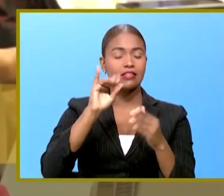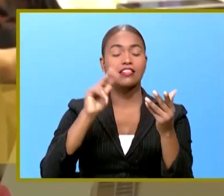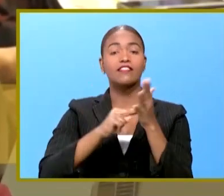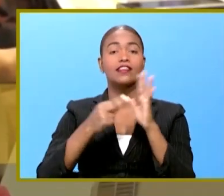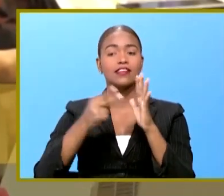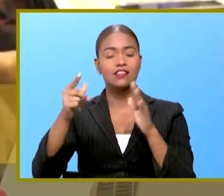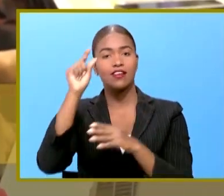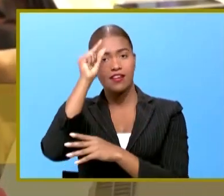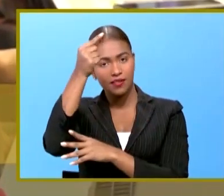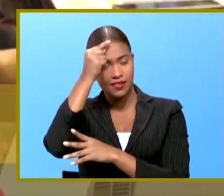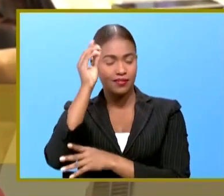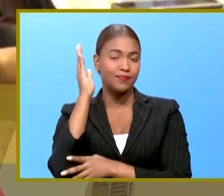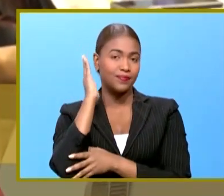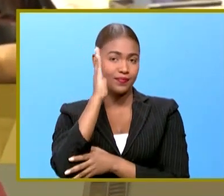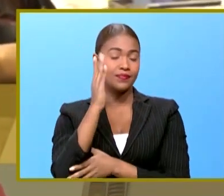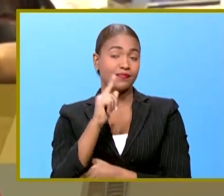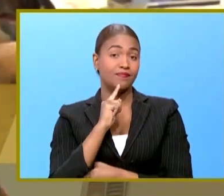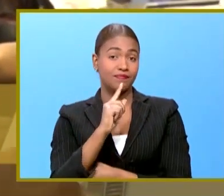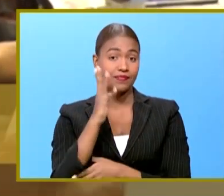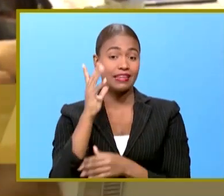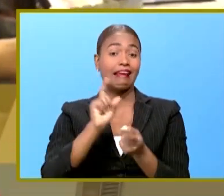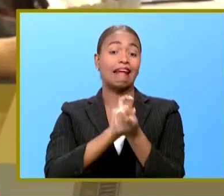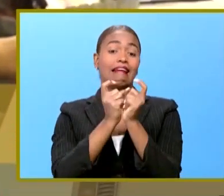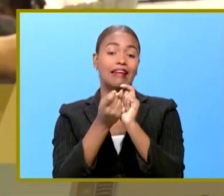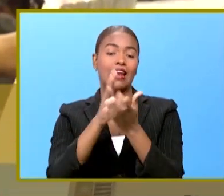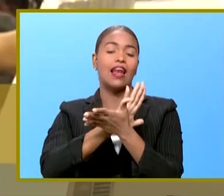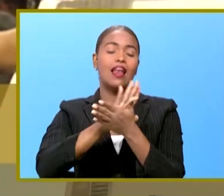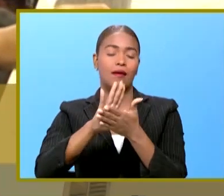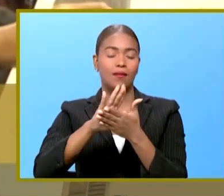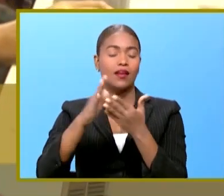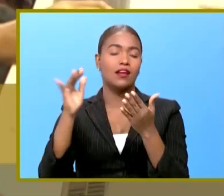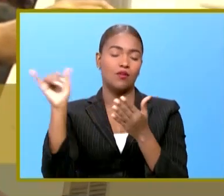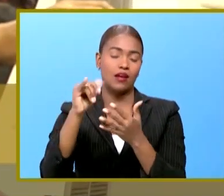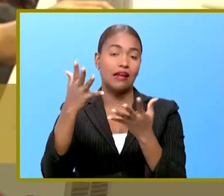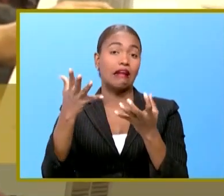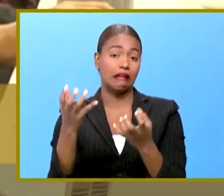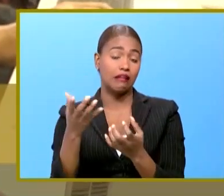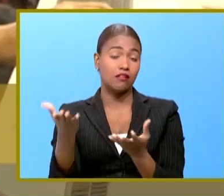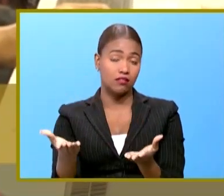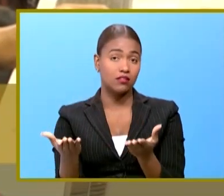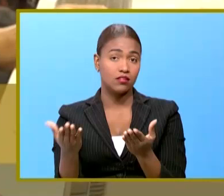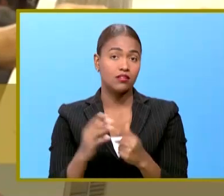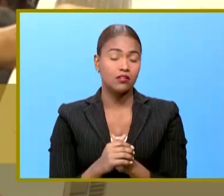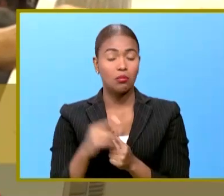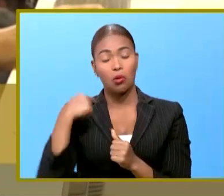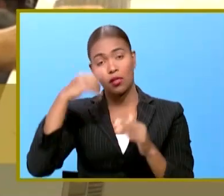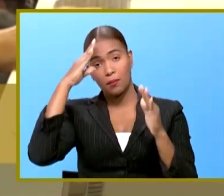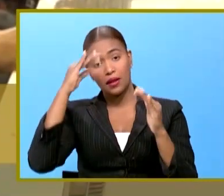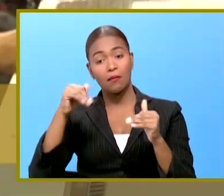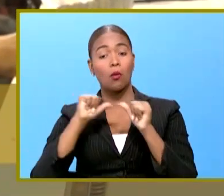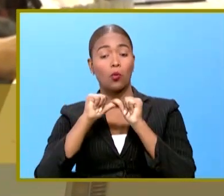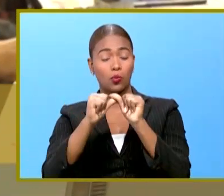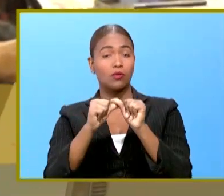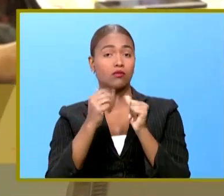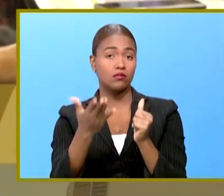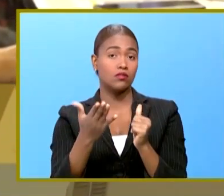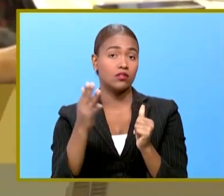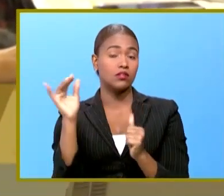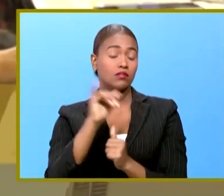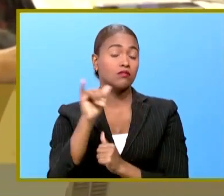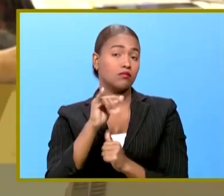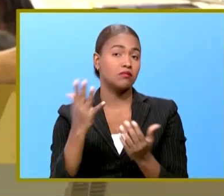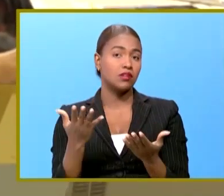realmente su gobierno pues será transparente como él quiere que se caracterice esperemos que siga así y